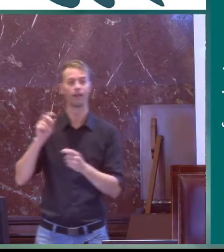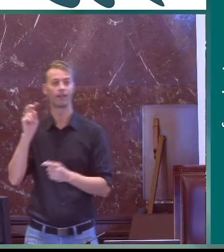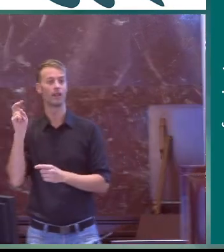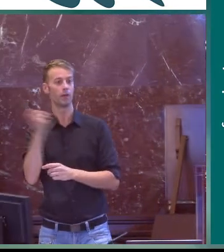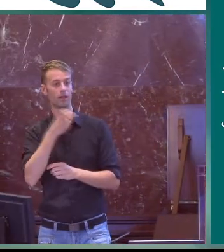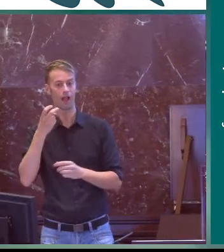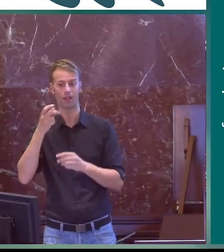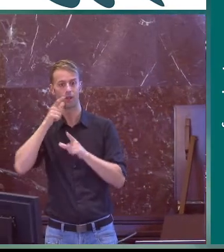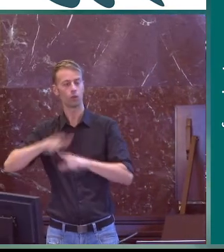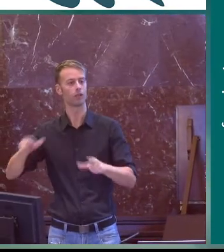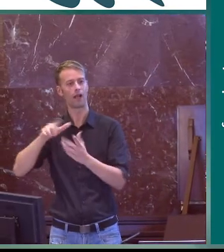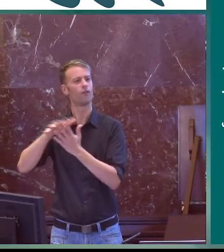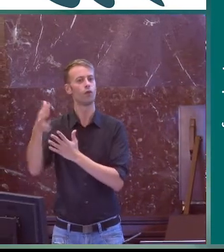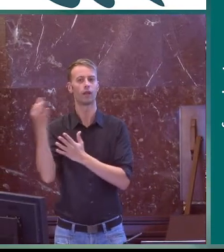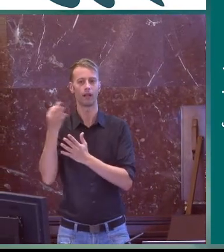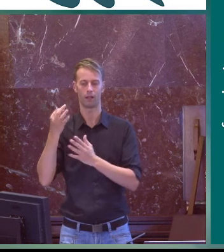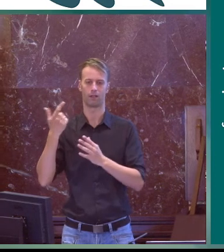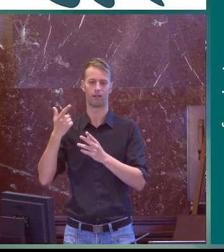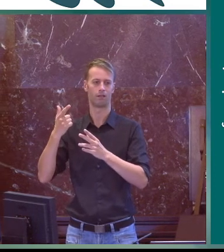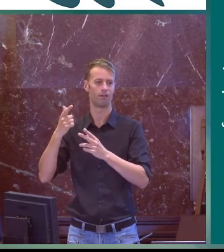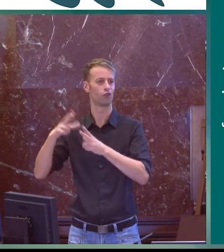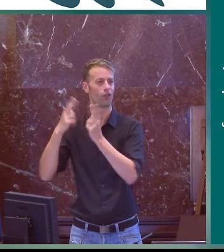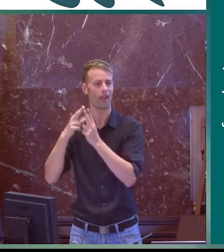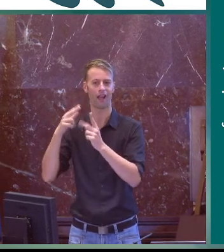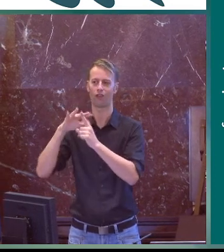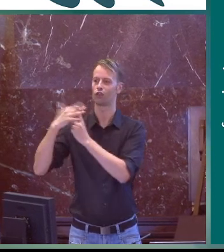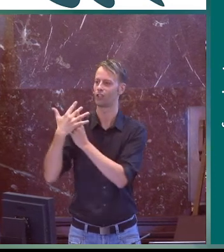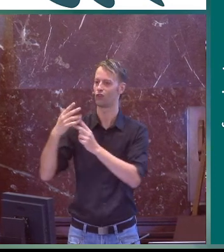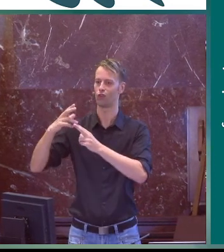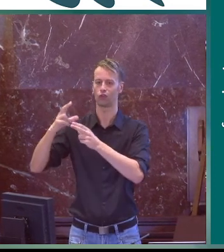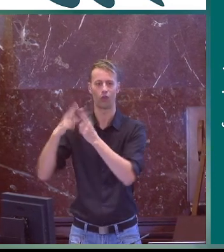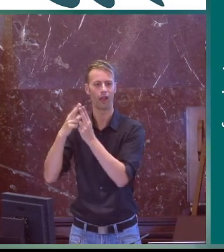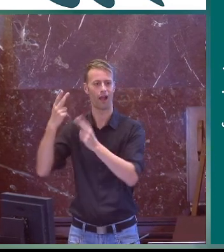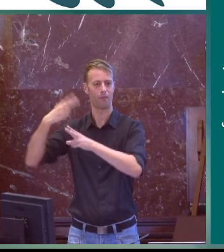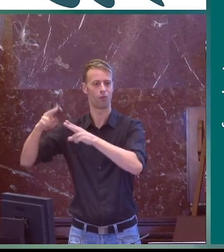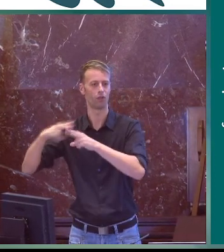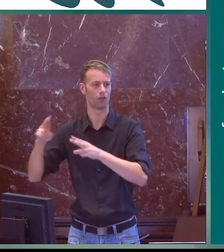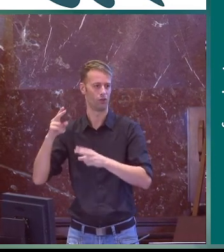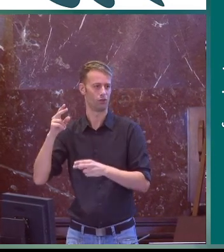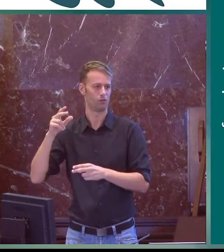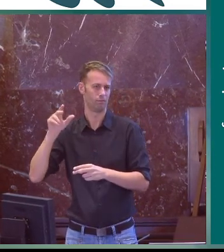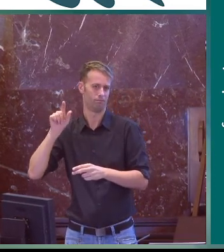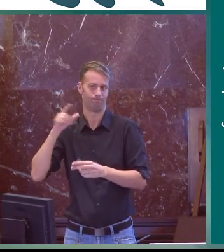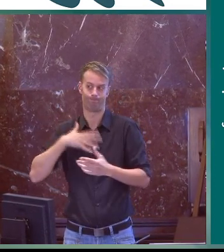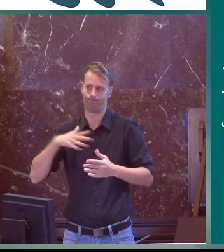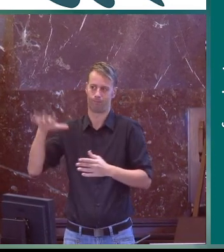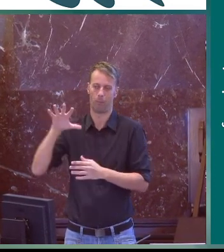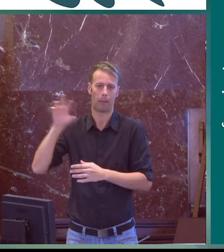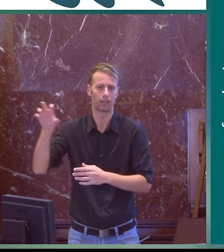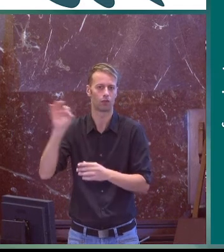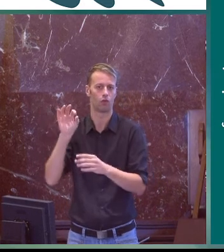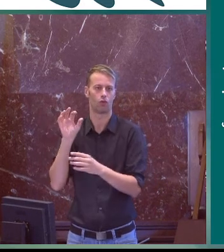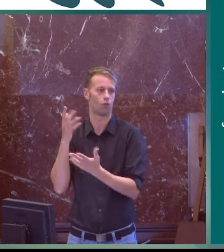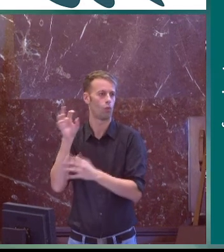influye el ambiente y en la diversidad lingüística influye la sociedad el entorno la política